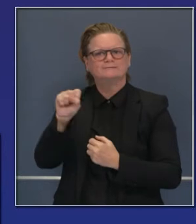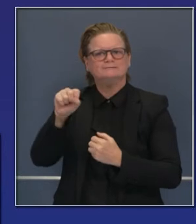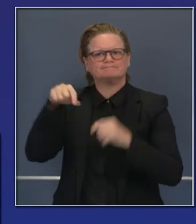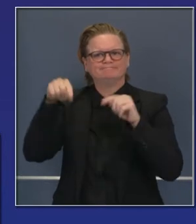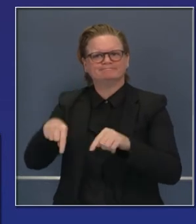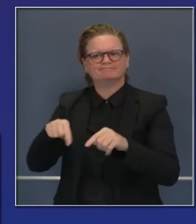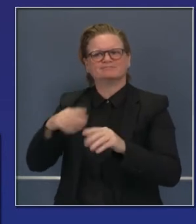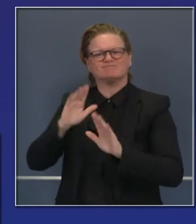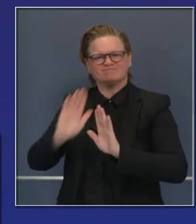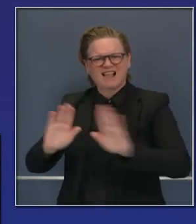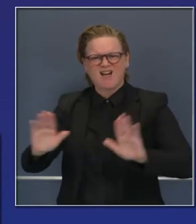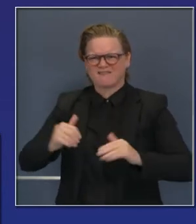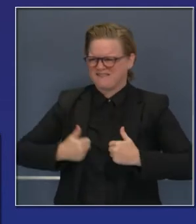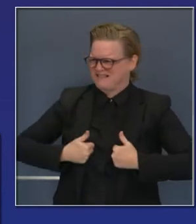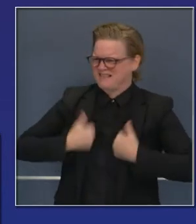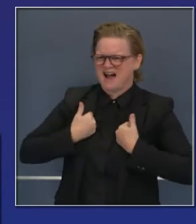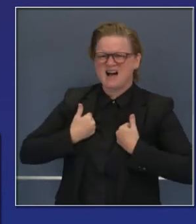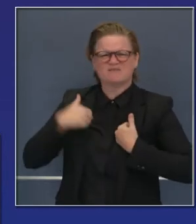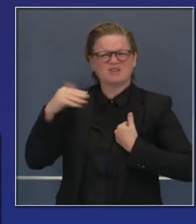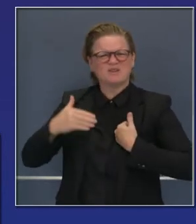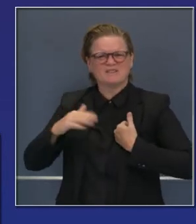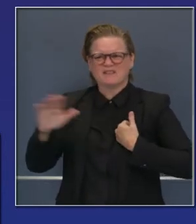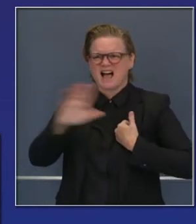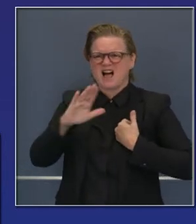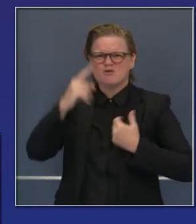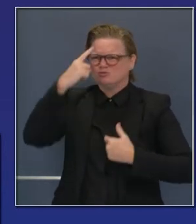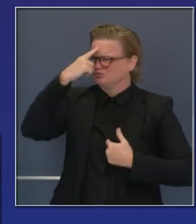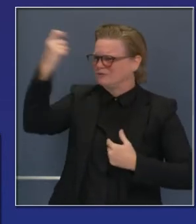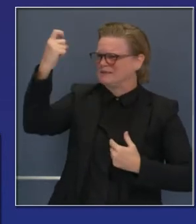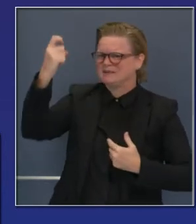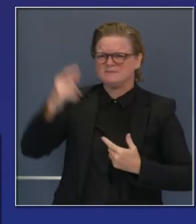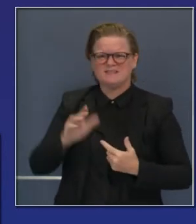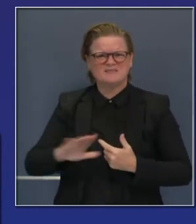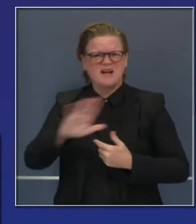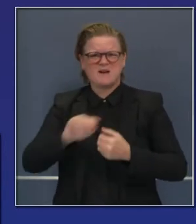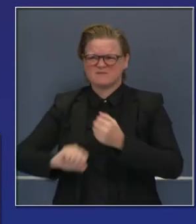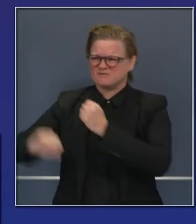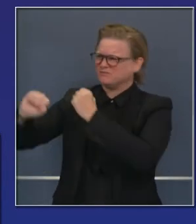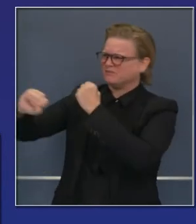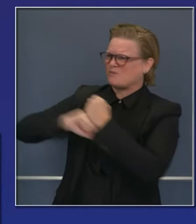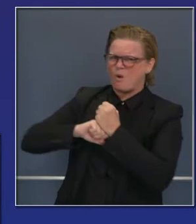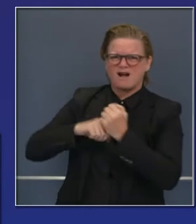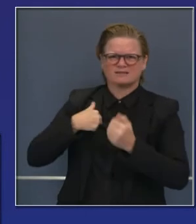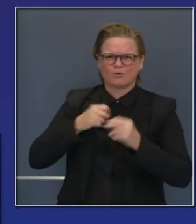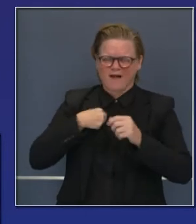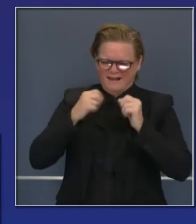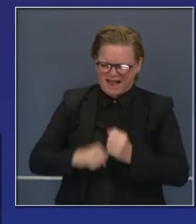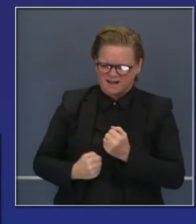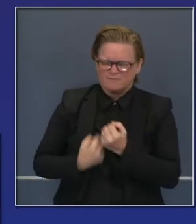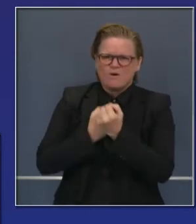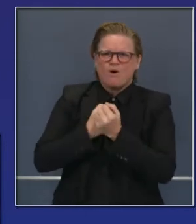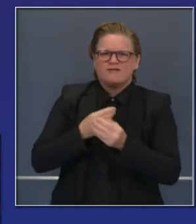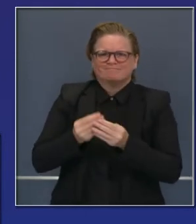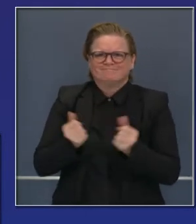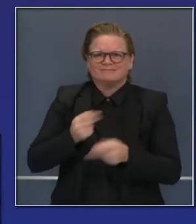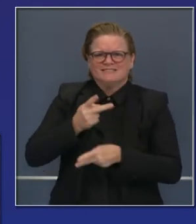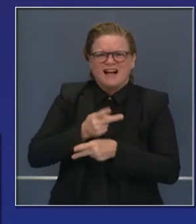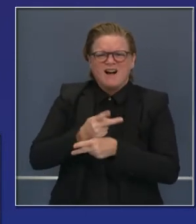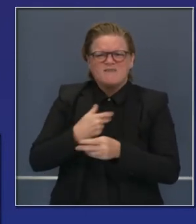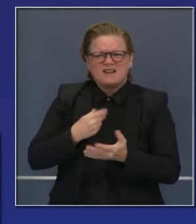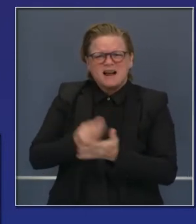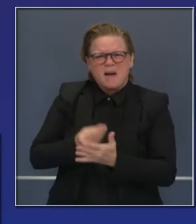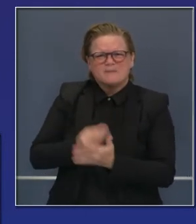todo, quienes han arriesgado todo para seguir abiertos. Y en este momento tan crítico, discúlpenme, pero esto es